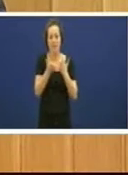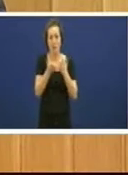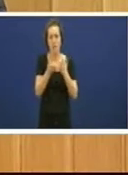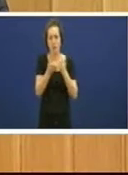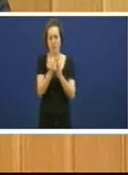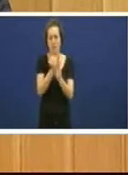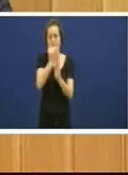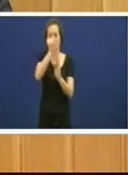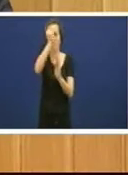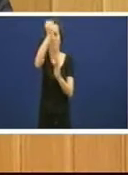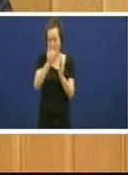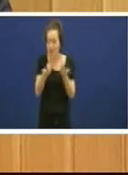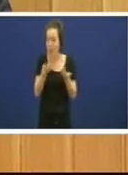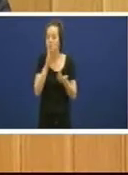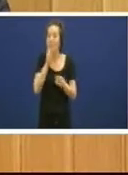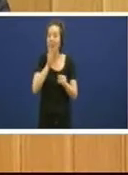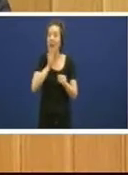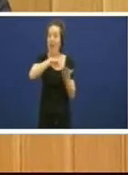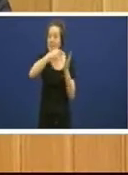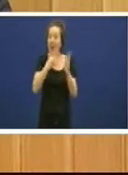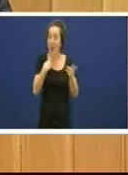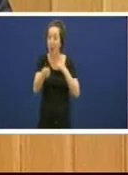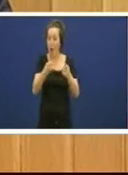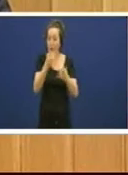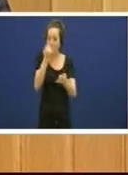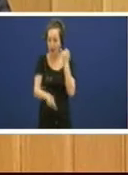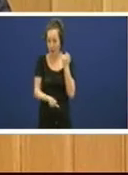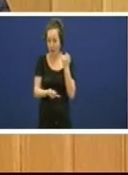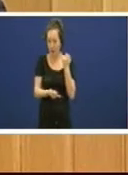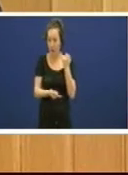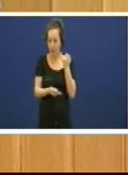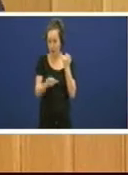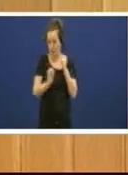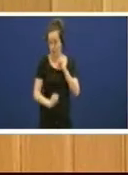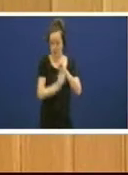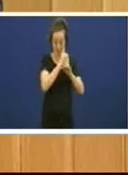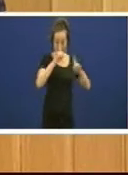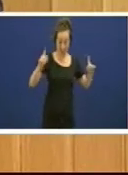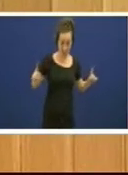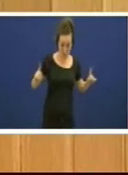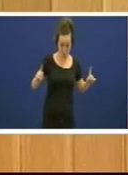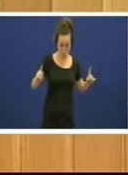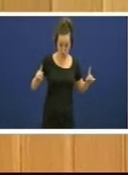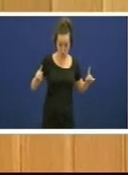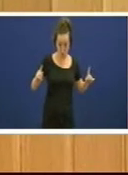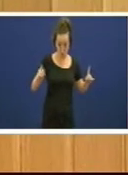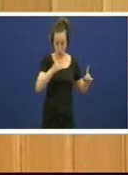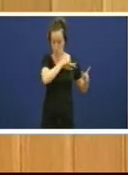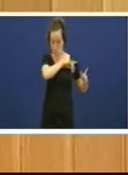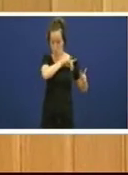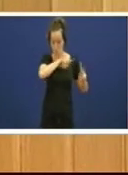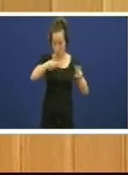paso do tempo un plan de negocio por certo do que non se aportou moito no primeiro ano da súa existencia nova Caixa Galicia